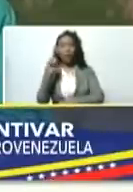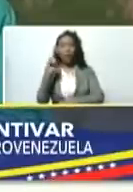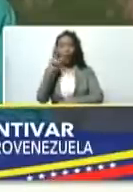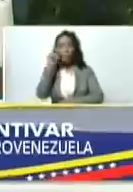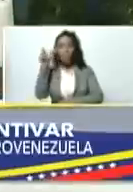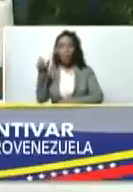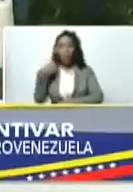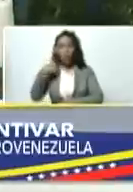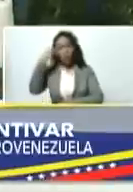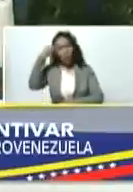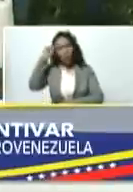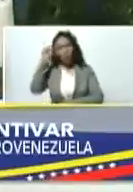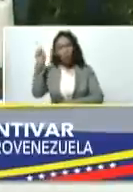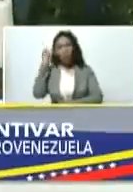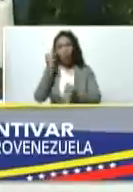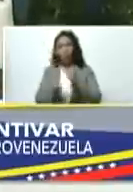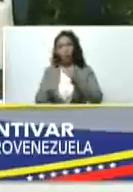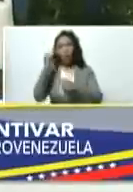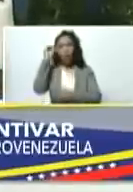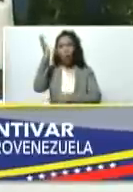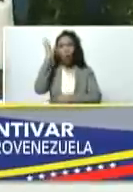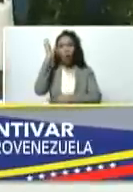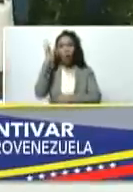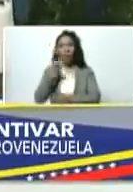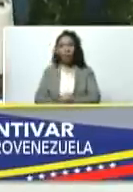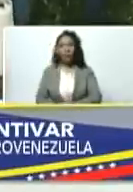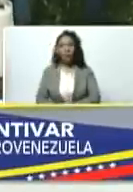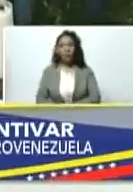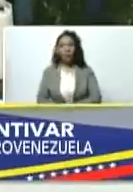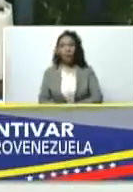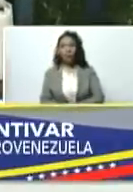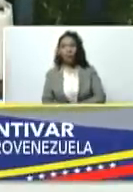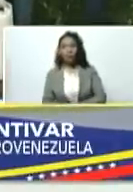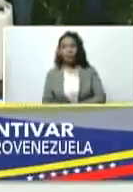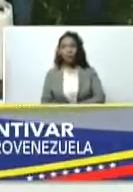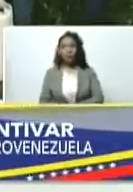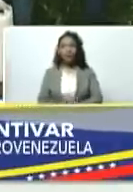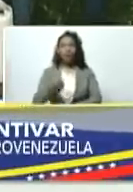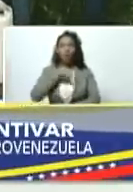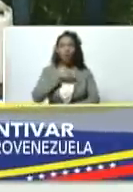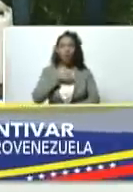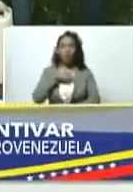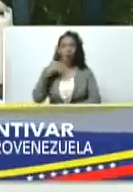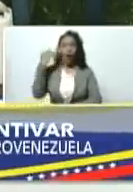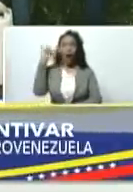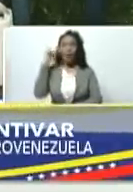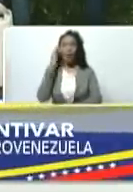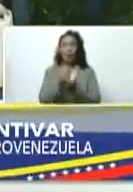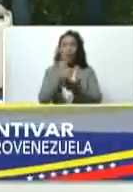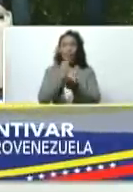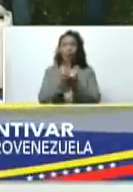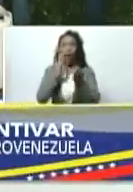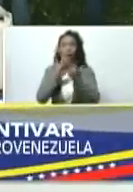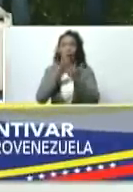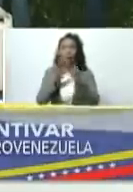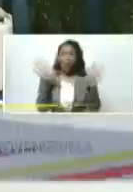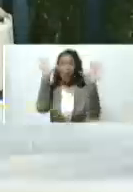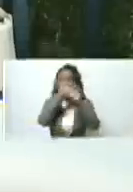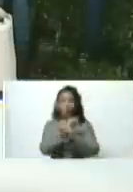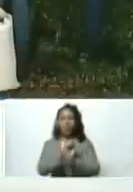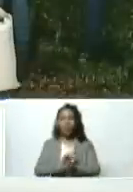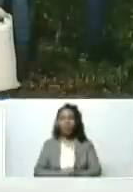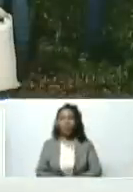recuerdo que las últimas jornadas Ernesto que hemos tenido siempre te damos el pase de noche ¿vale?